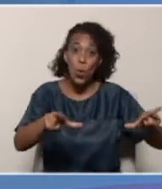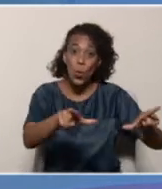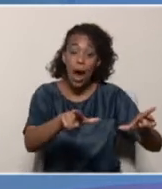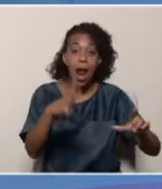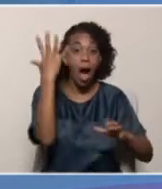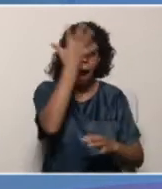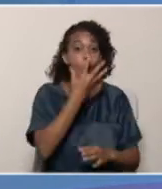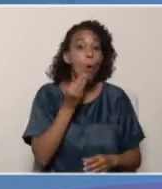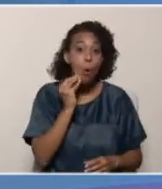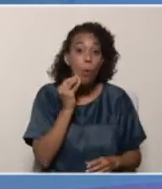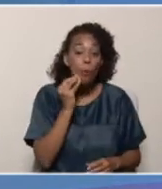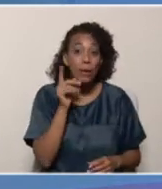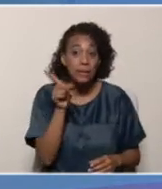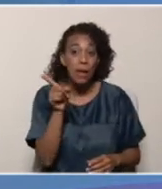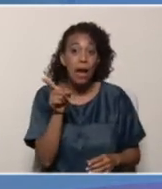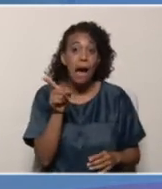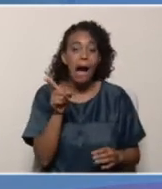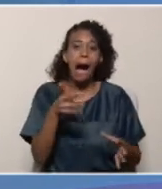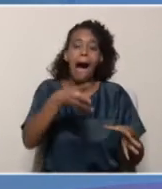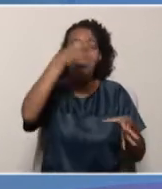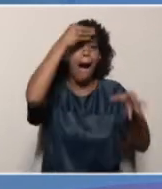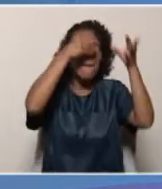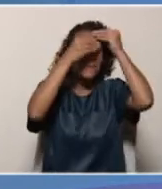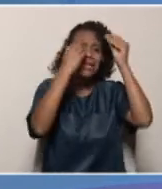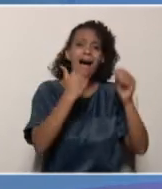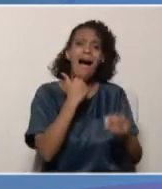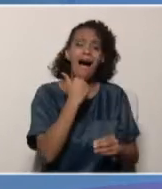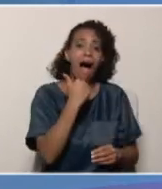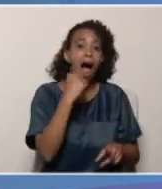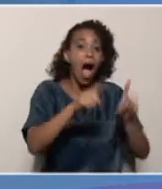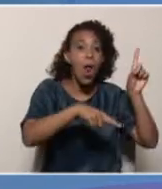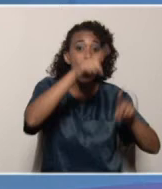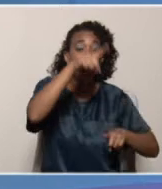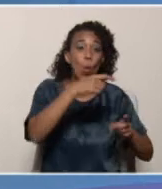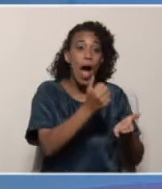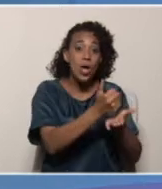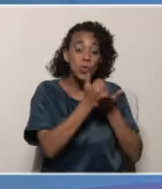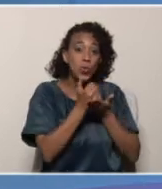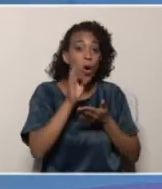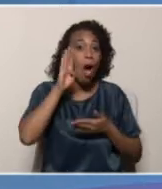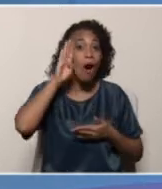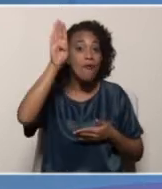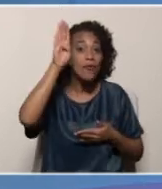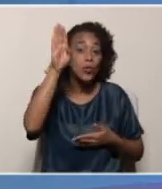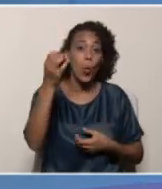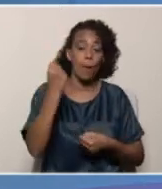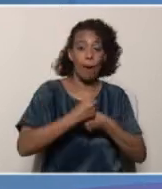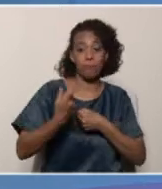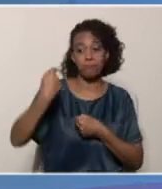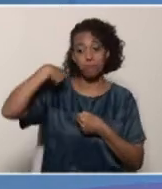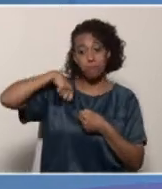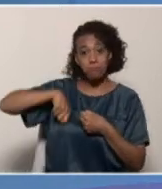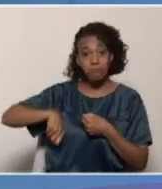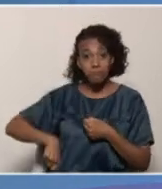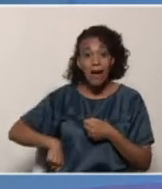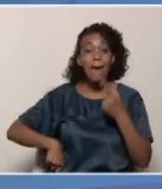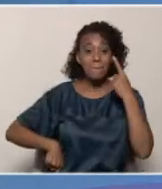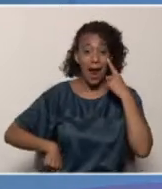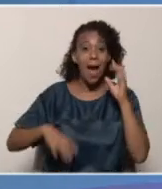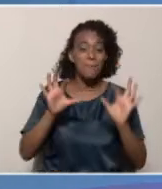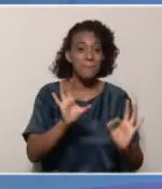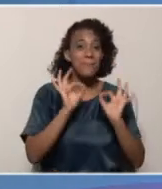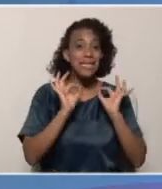los adolescentes y jóvenes aprenden algún oficio, alguna actividad a través de las